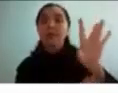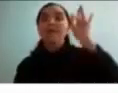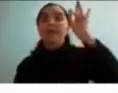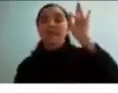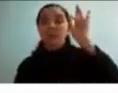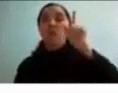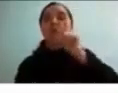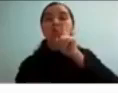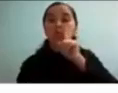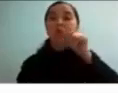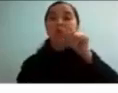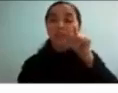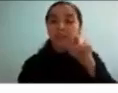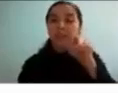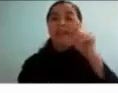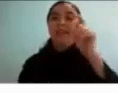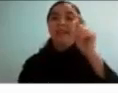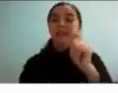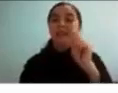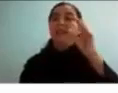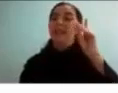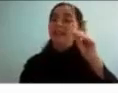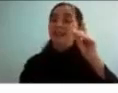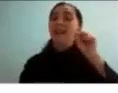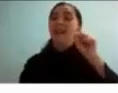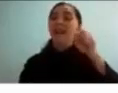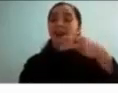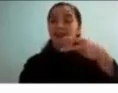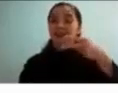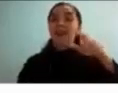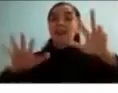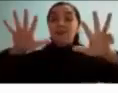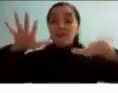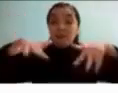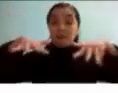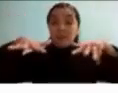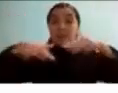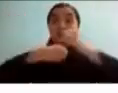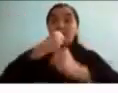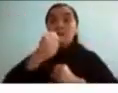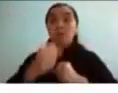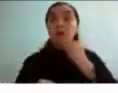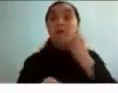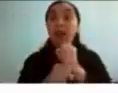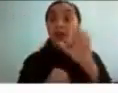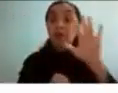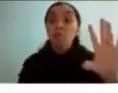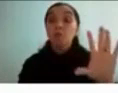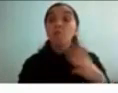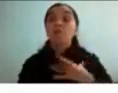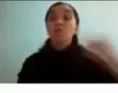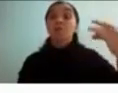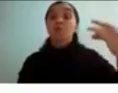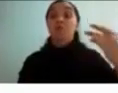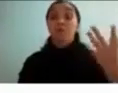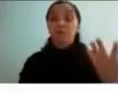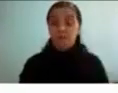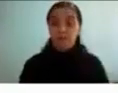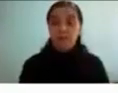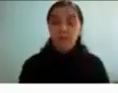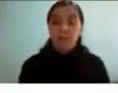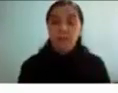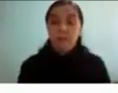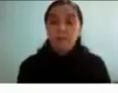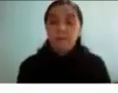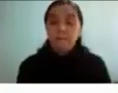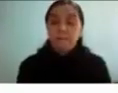atencional a los 19 años por eso fue un poco más tarde y de hecho si yo me